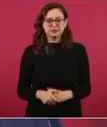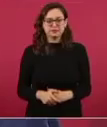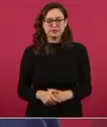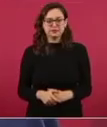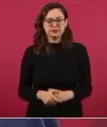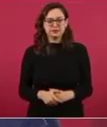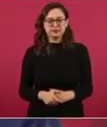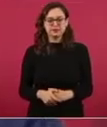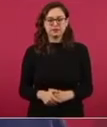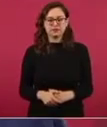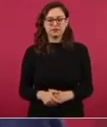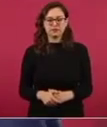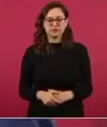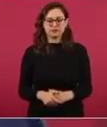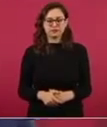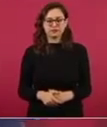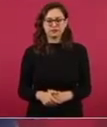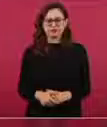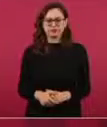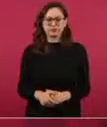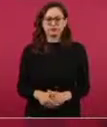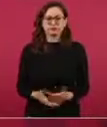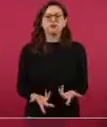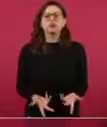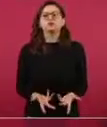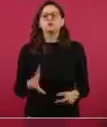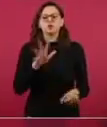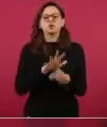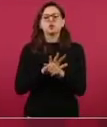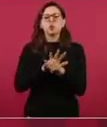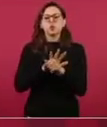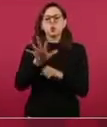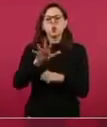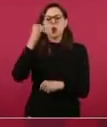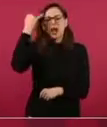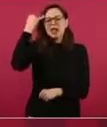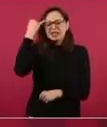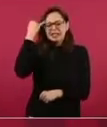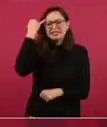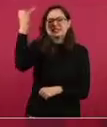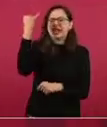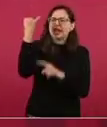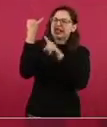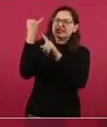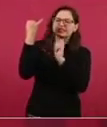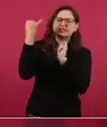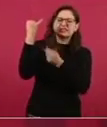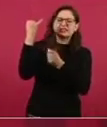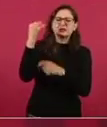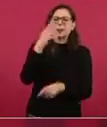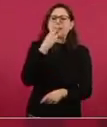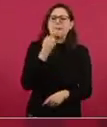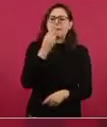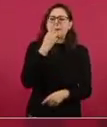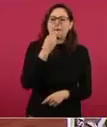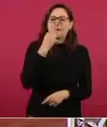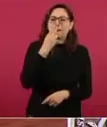¿Quién era el propagandista principal de Hitler?